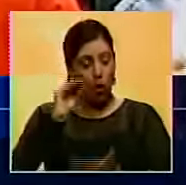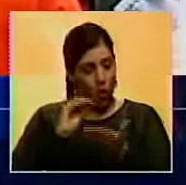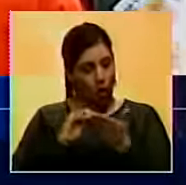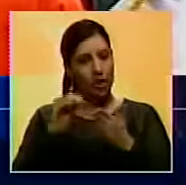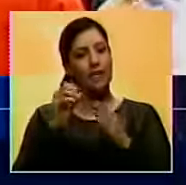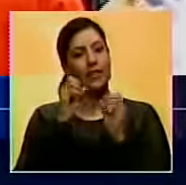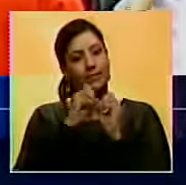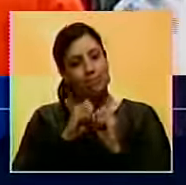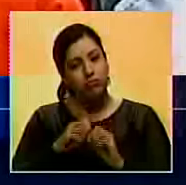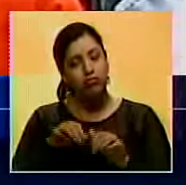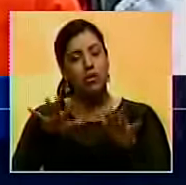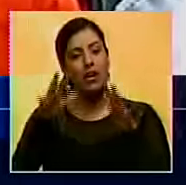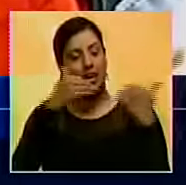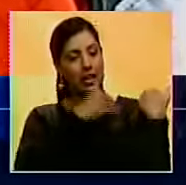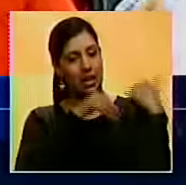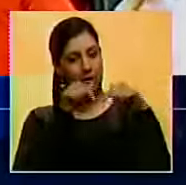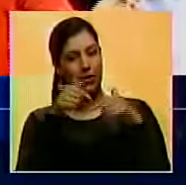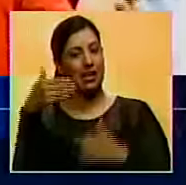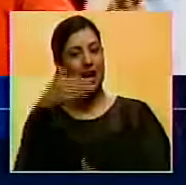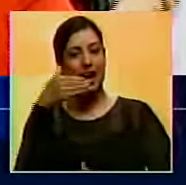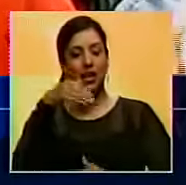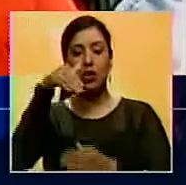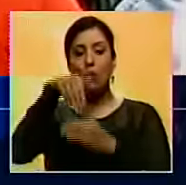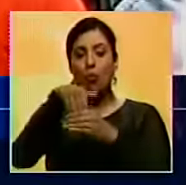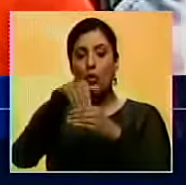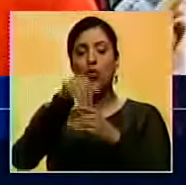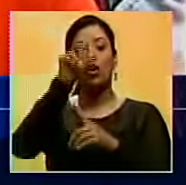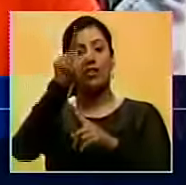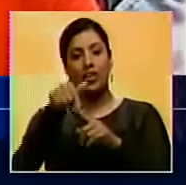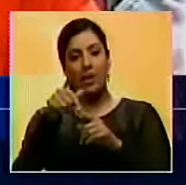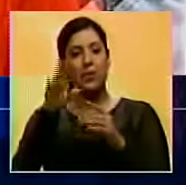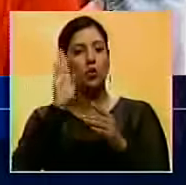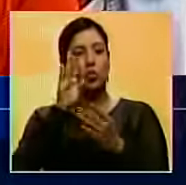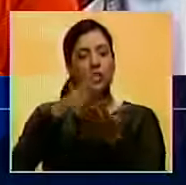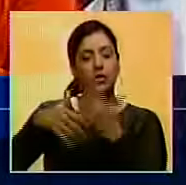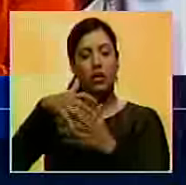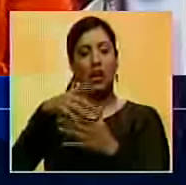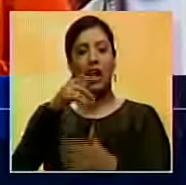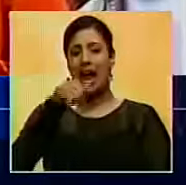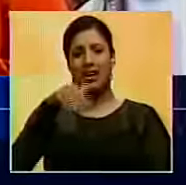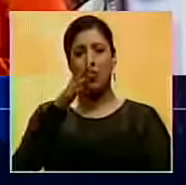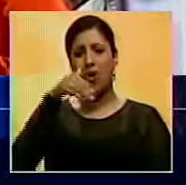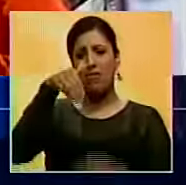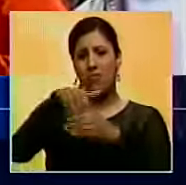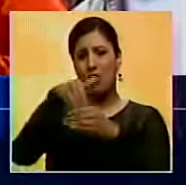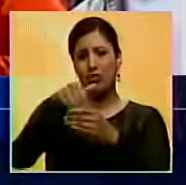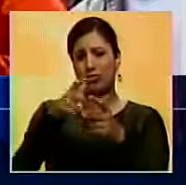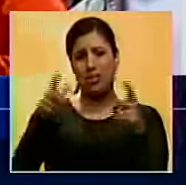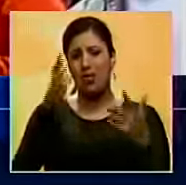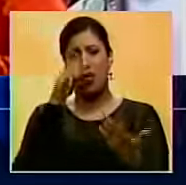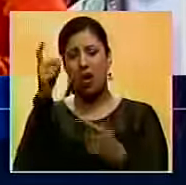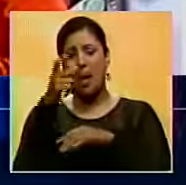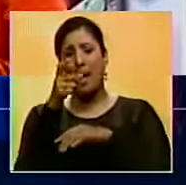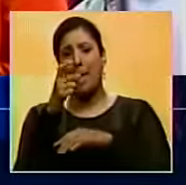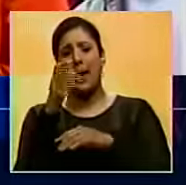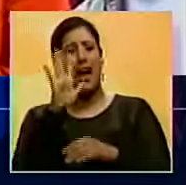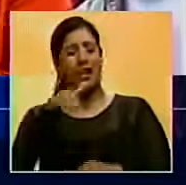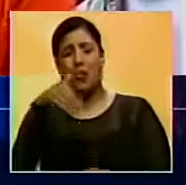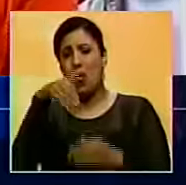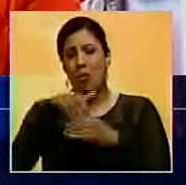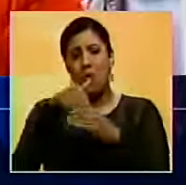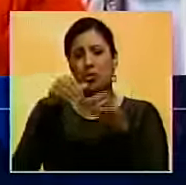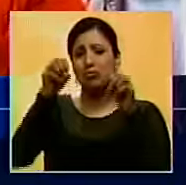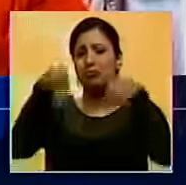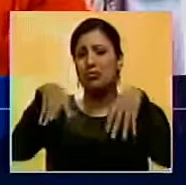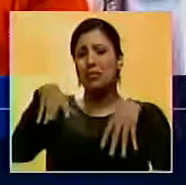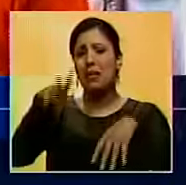otra vez a sus cartas, ¿no? La carta de las elecciones y la carta de la conspiración. Aquí no va haber ni elecciones generales, aquí no va a haber ni